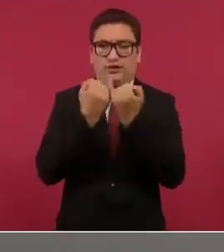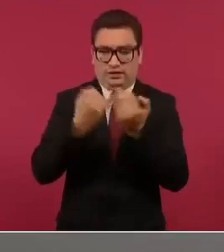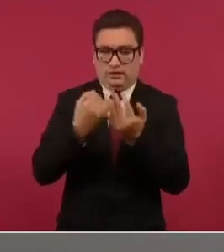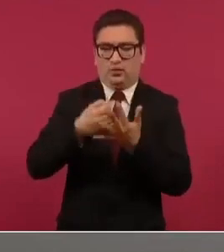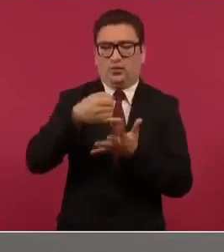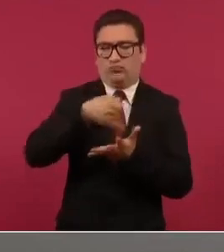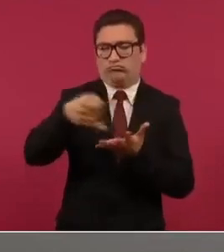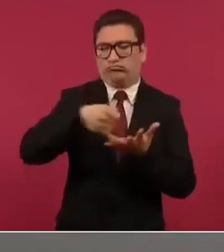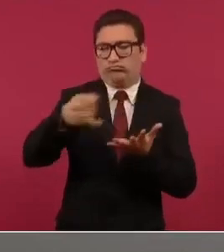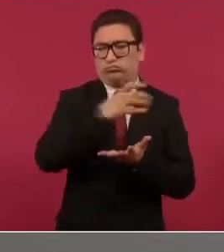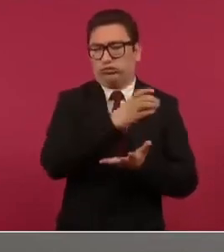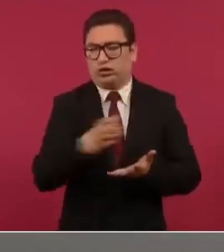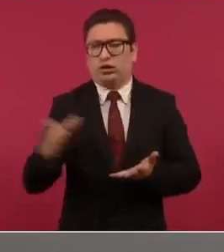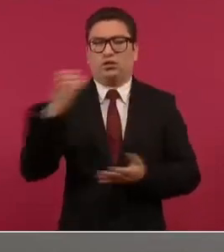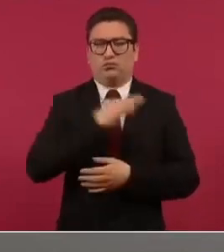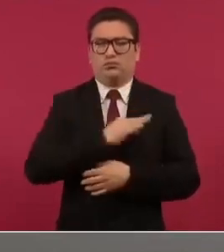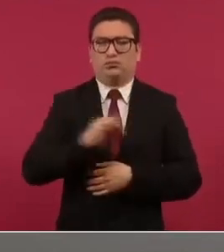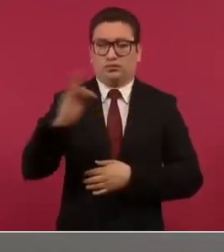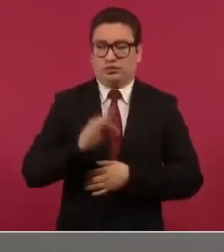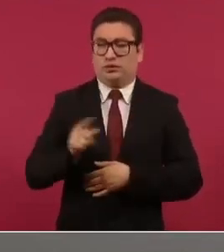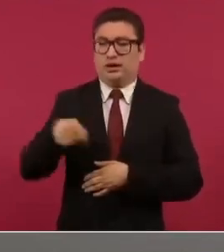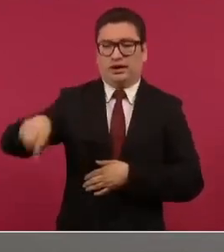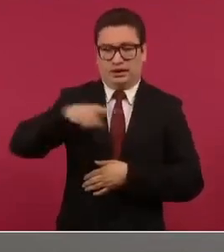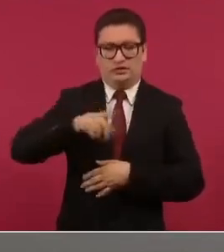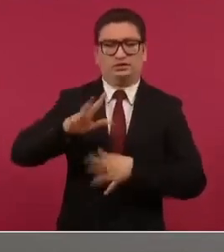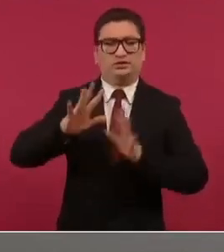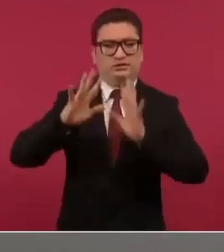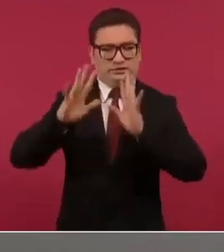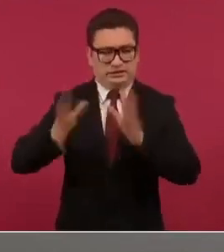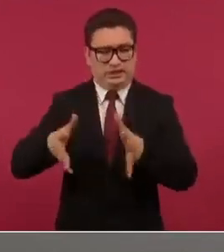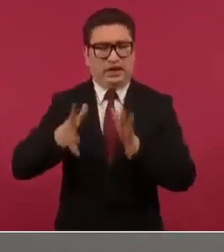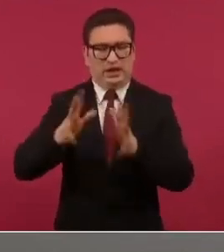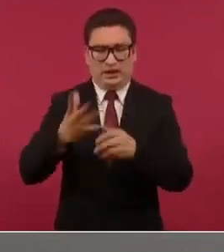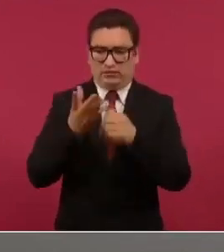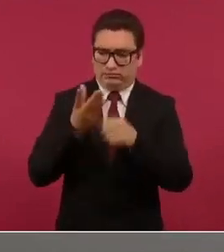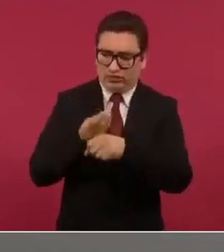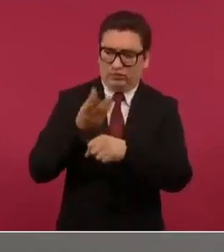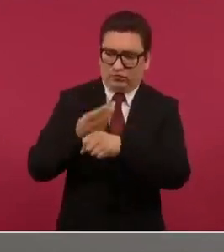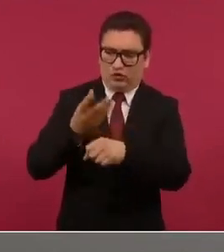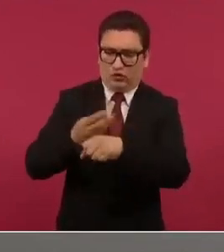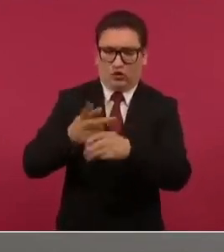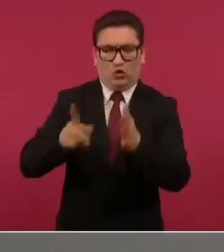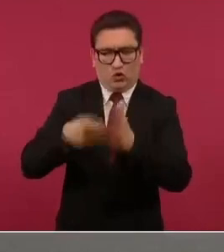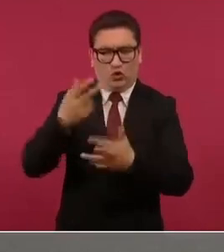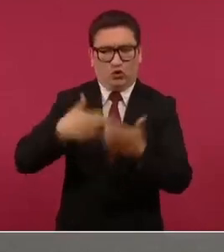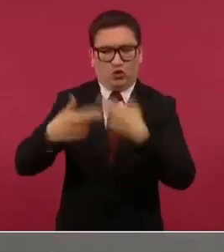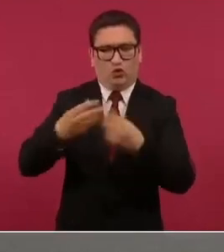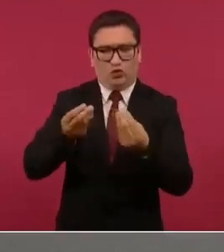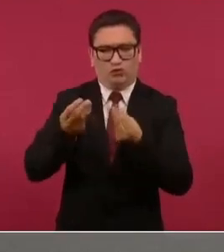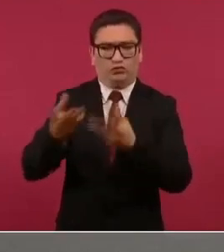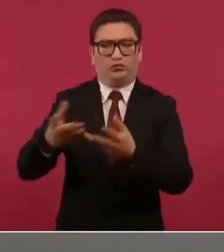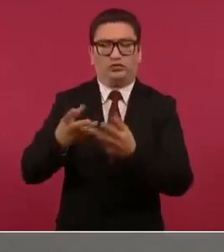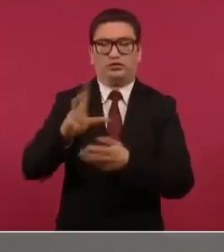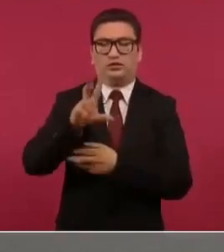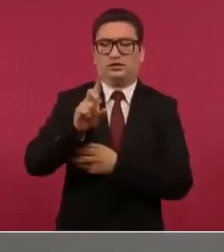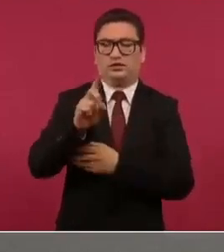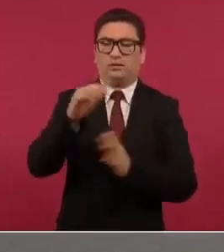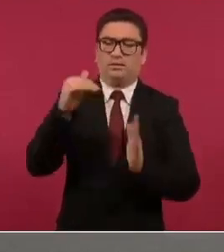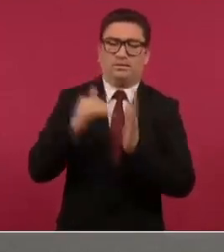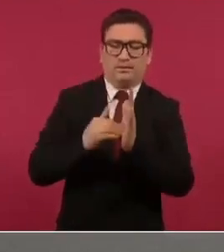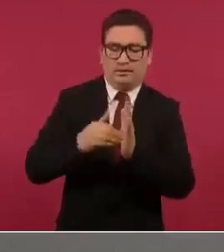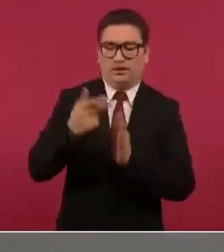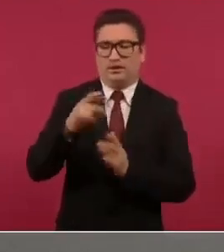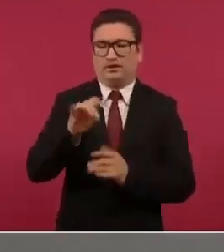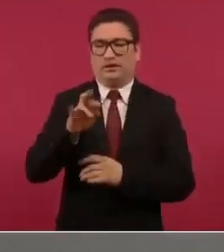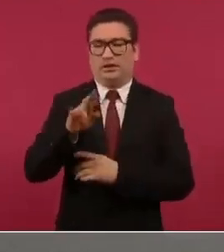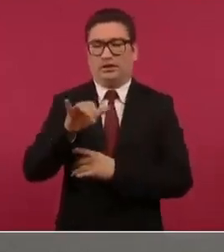ya se les restituyeron ya se les restituyeron 30 mil hectáreas